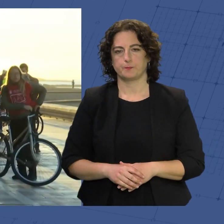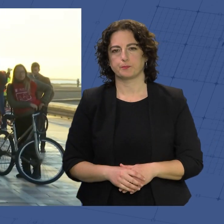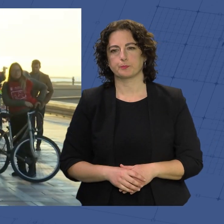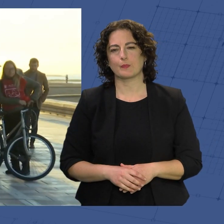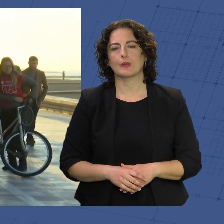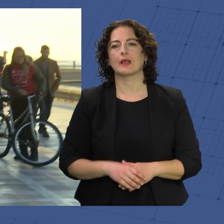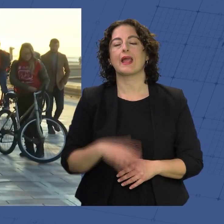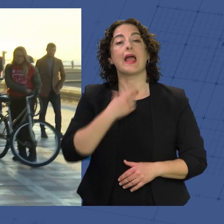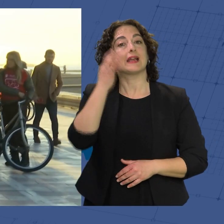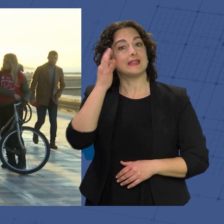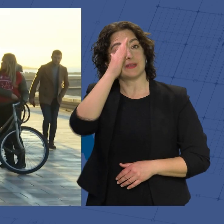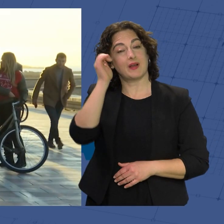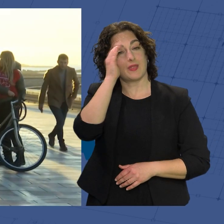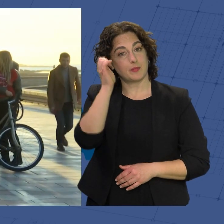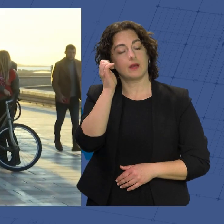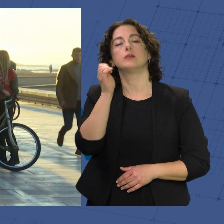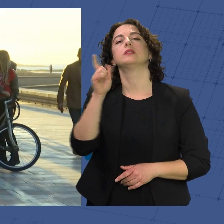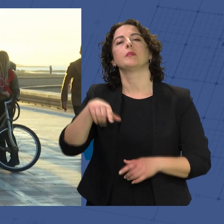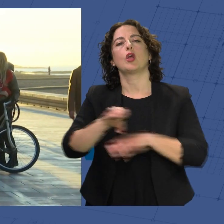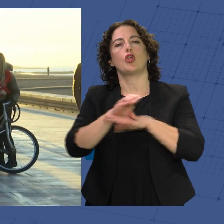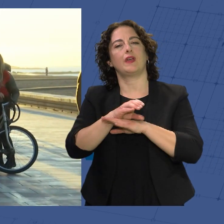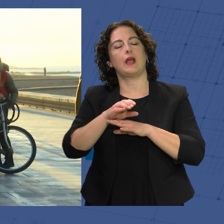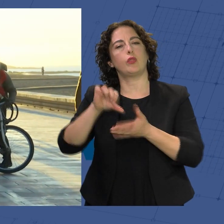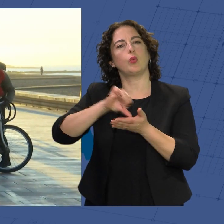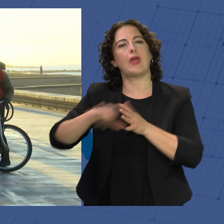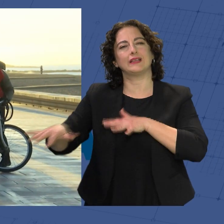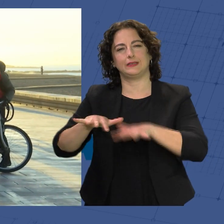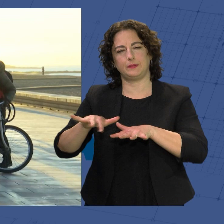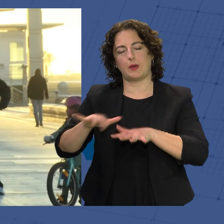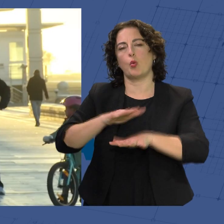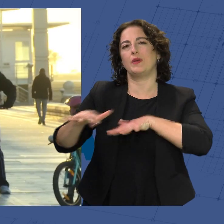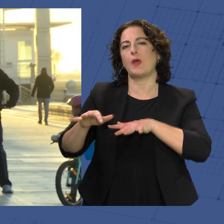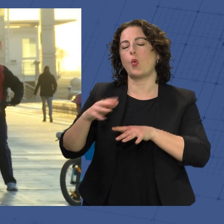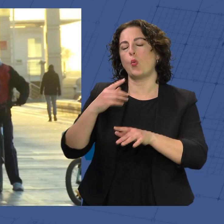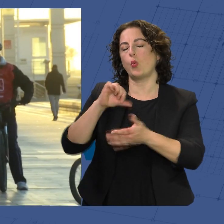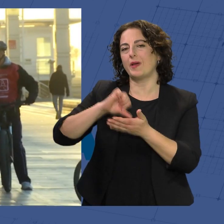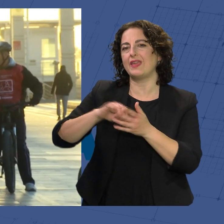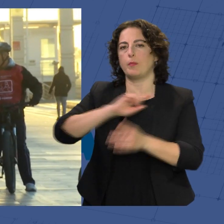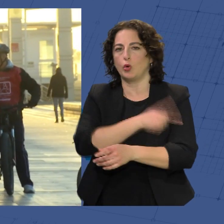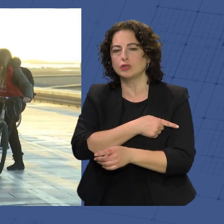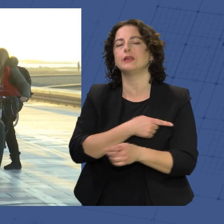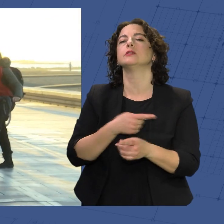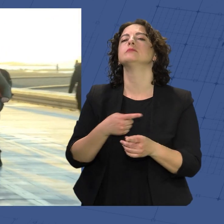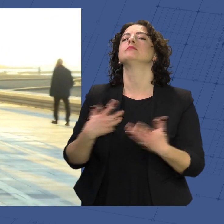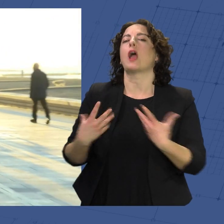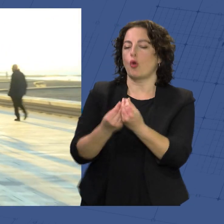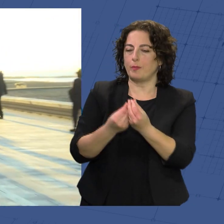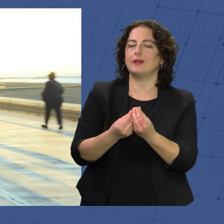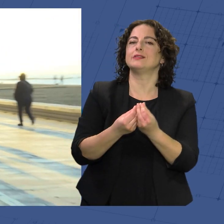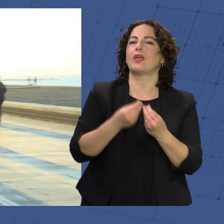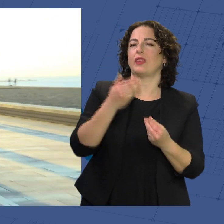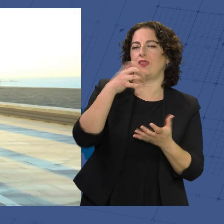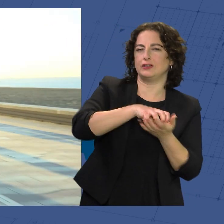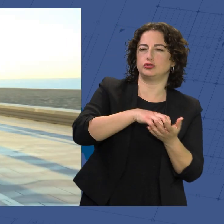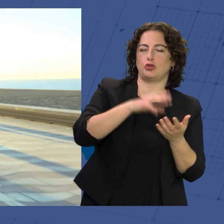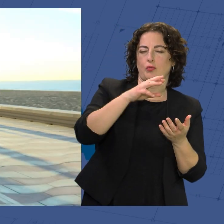La alcaldesa de Almería, María del Mar Vázquez, y el edil de Ciudad Activa, Movilidad Urbana y Deporte, Antonio Jesús Casimiro, han acompañado esta mañana a los escolares de los CEIP Mediterráneo